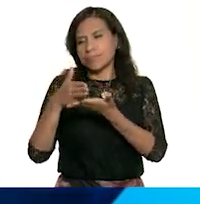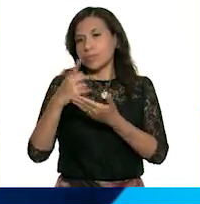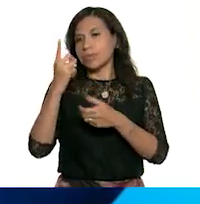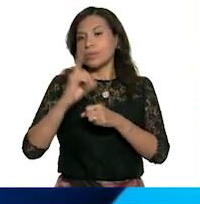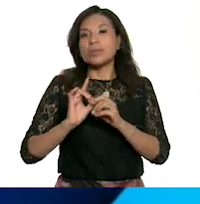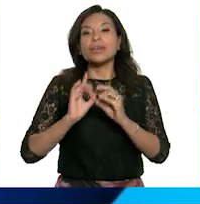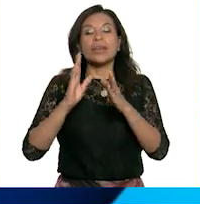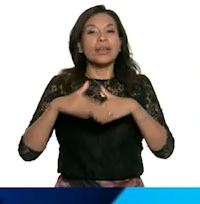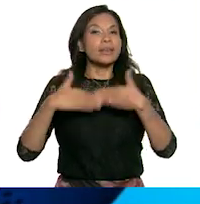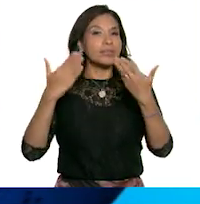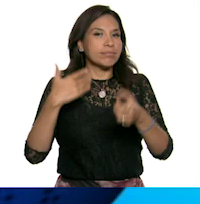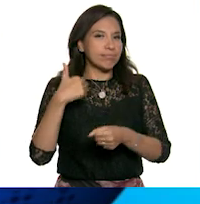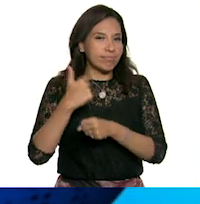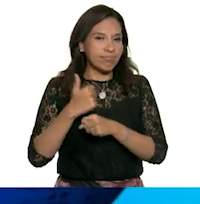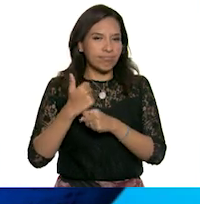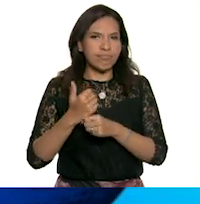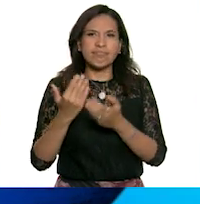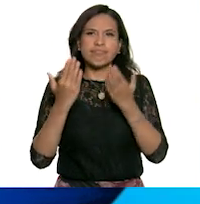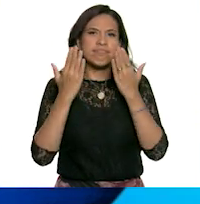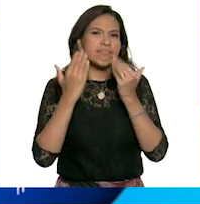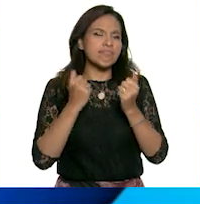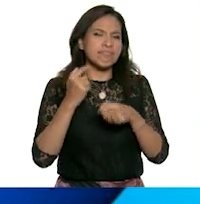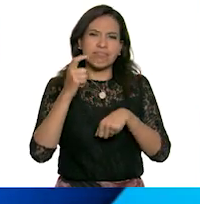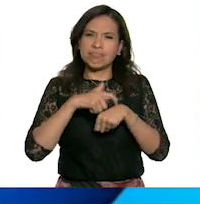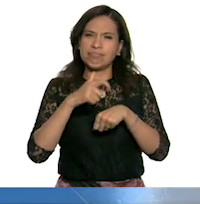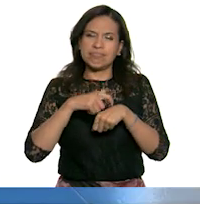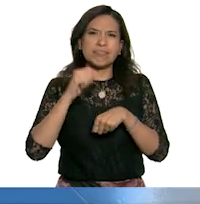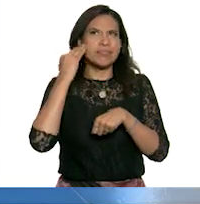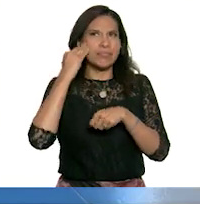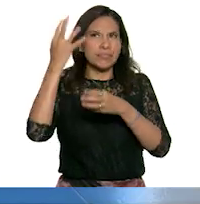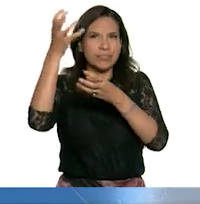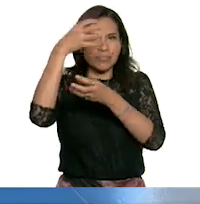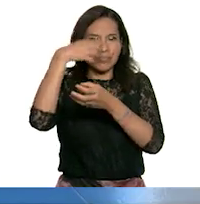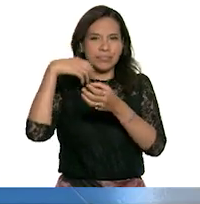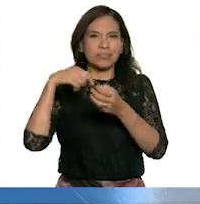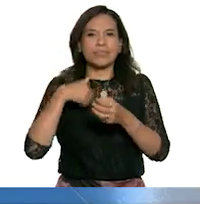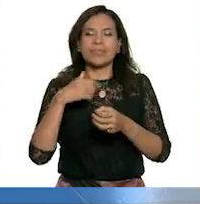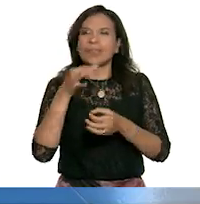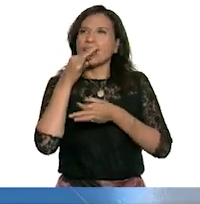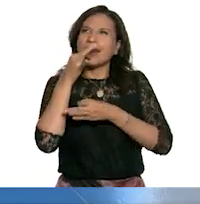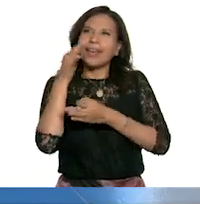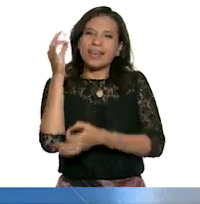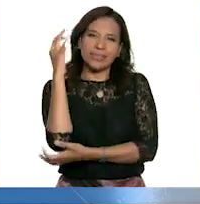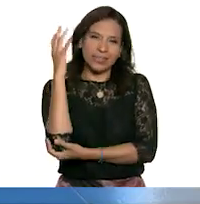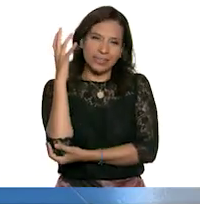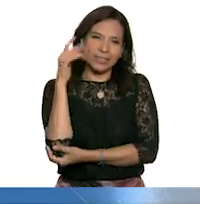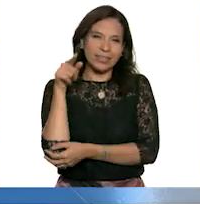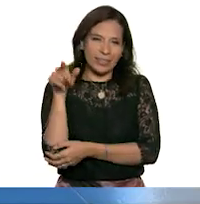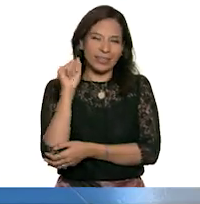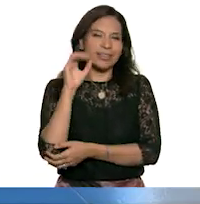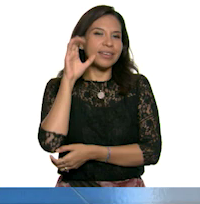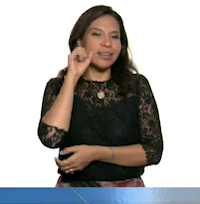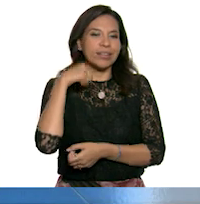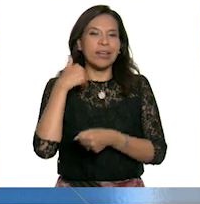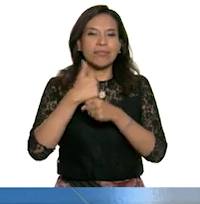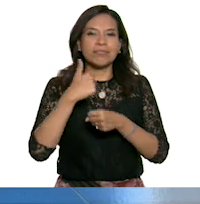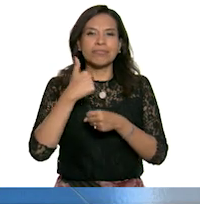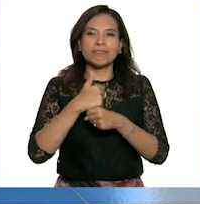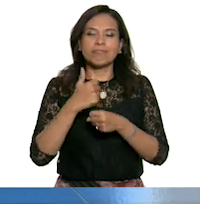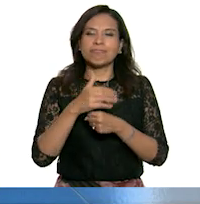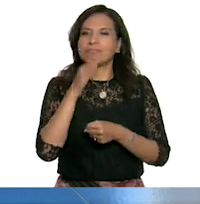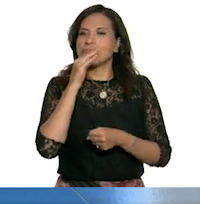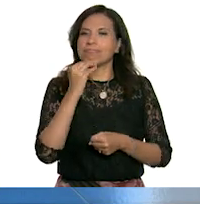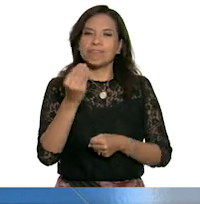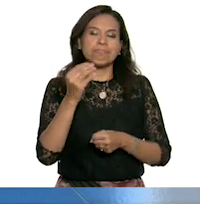Un día llegamos y mi abuela no había tenido tiempo de cortarlas. Yo tenía mucho antojo de naranja pero mi abuela no podía